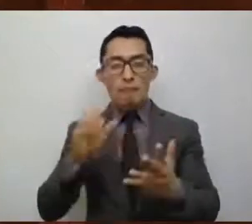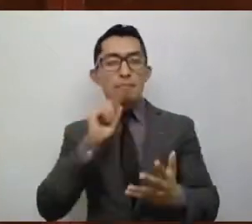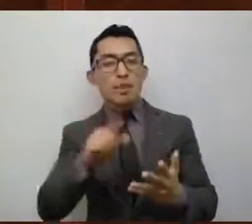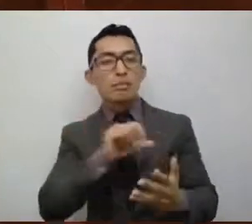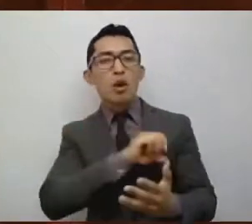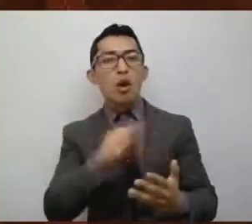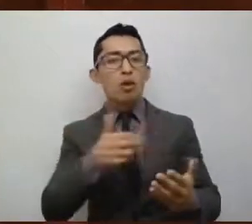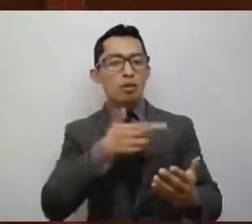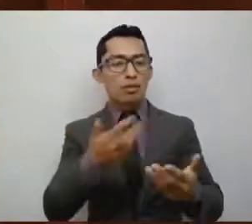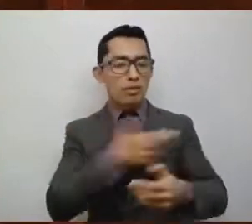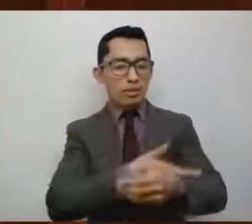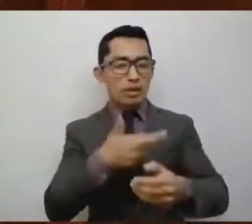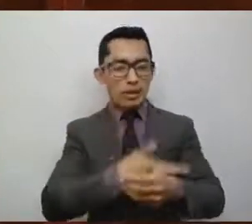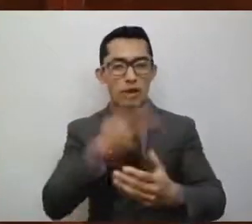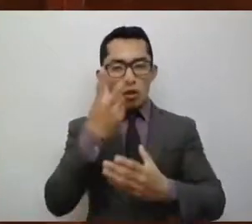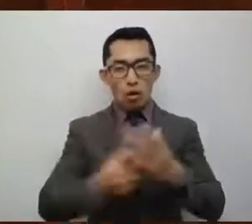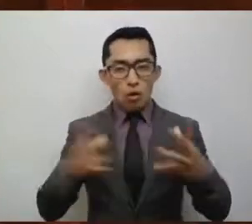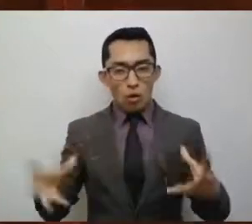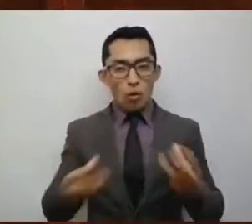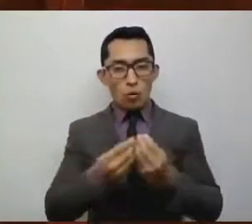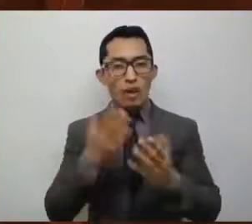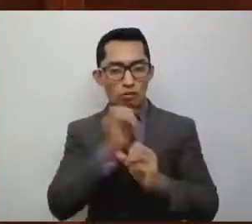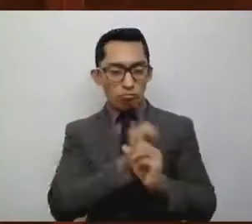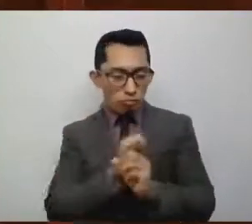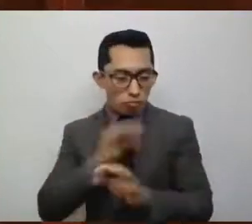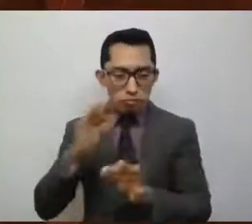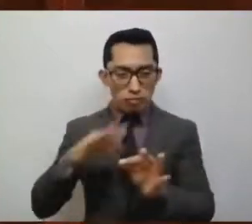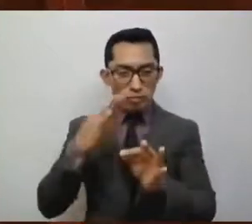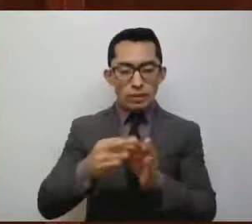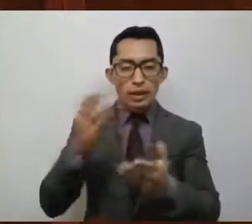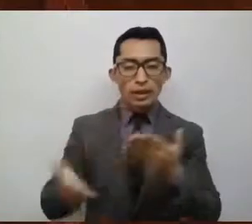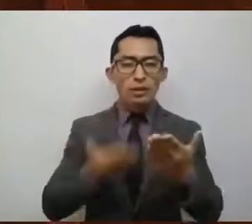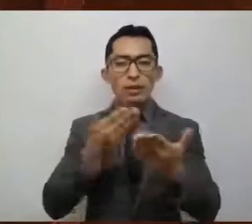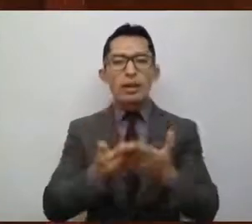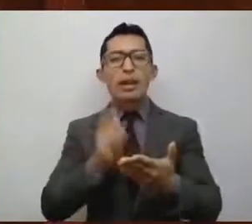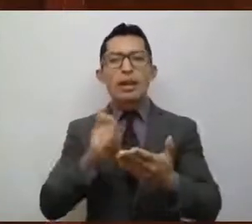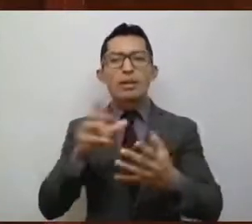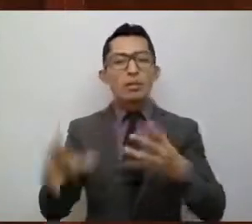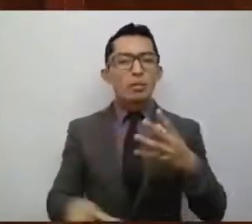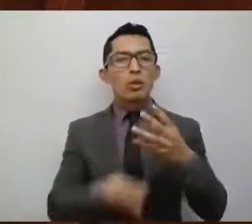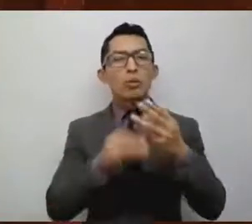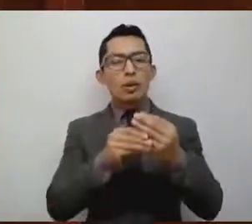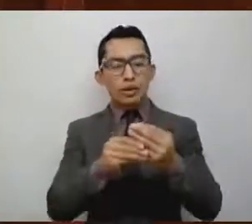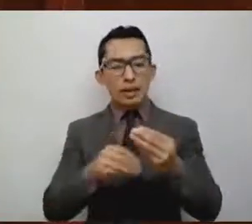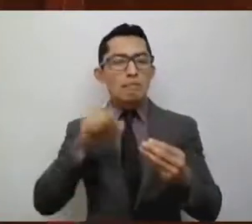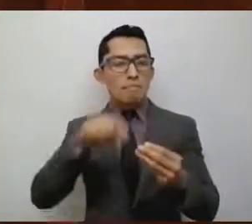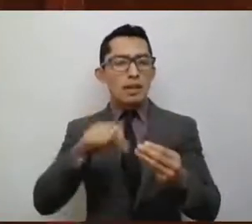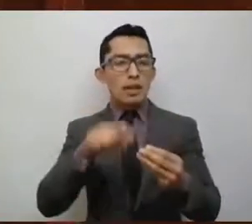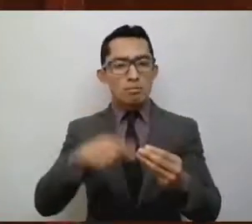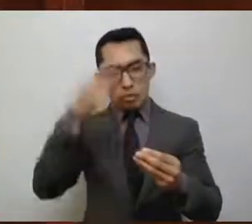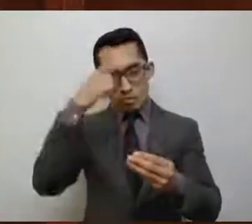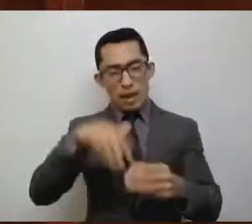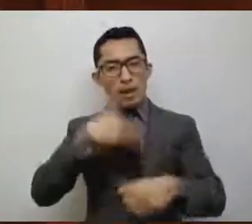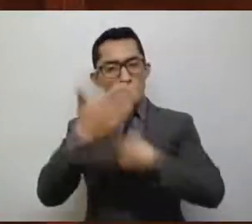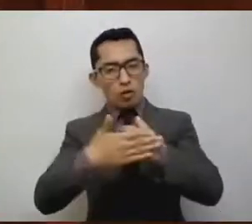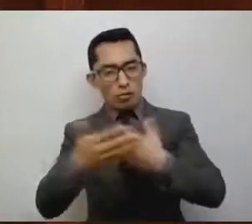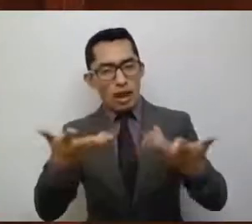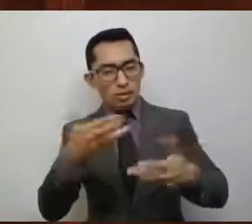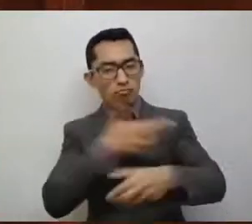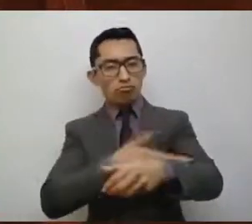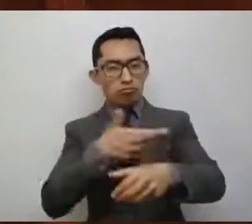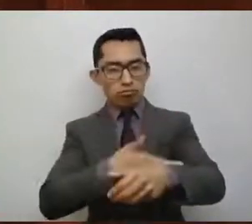decreto integrado como resultado del estudio correspondiente, se adjunta el proyecto de decreto correspondiente para los efectos procedentes,